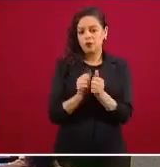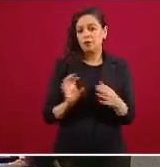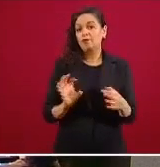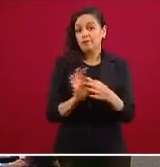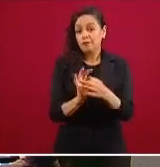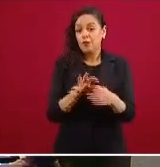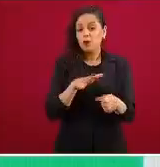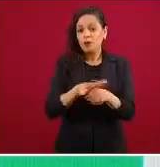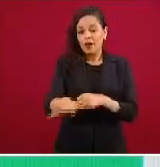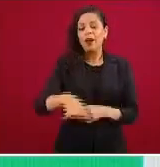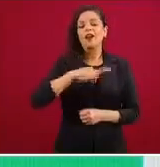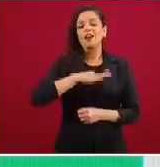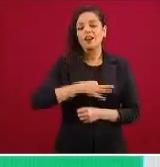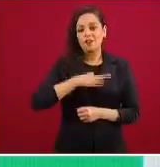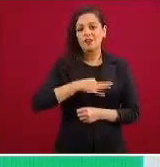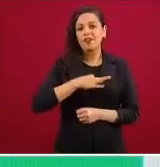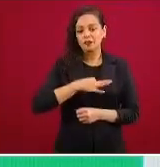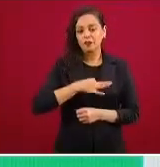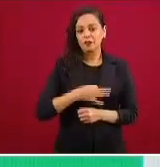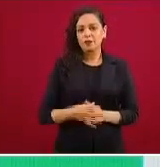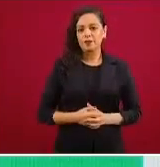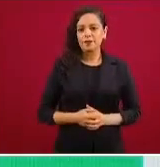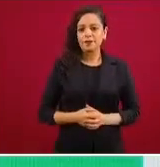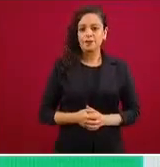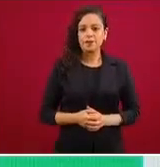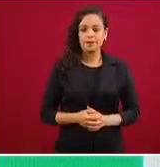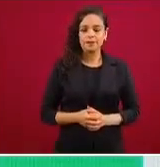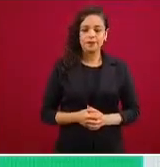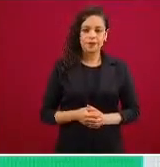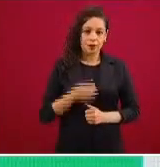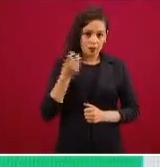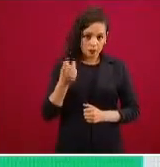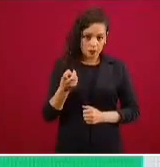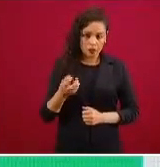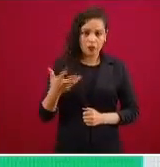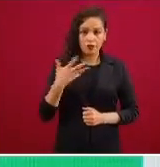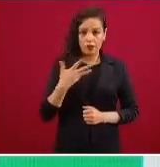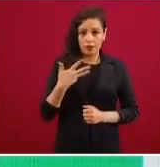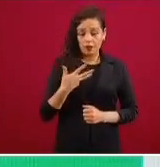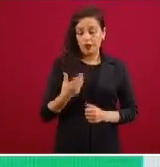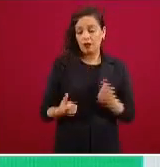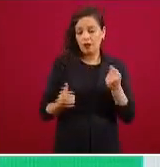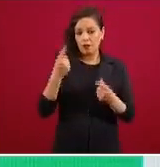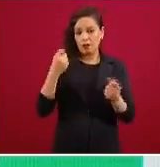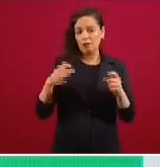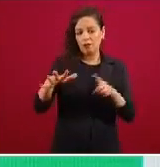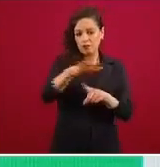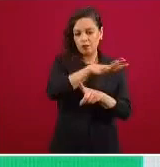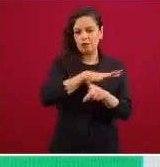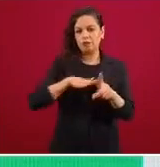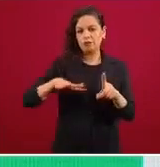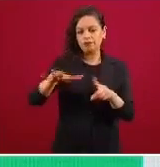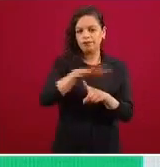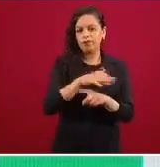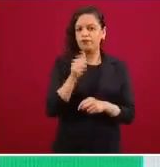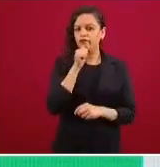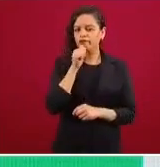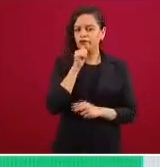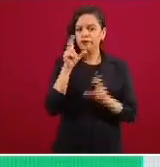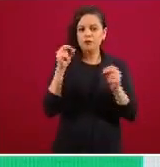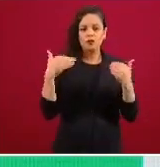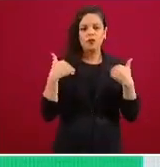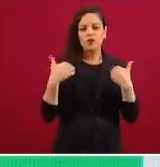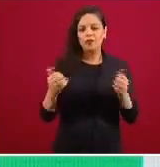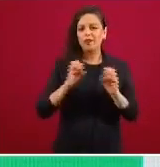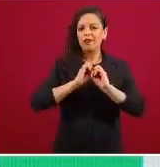a lo que voy con esto es que posiblemente en algunos segmentos de la población no ha quedado del todo claro en qué